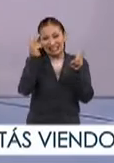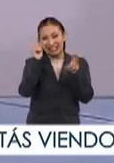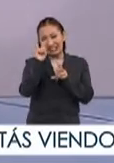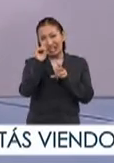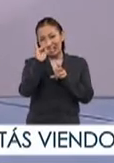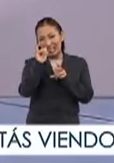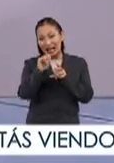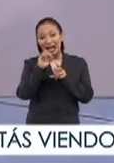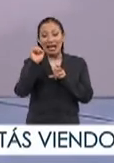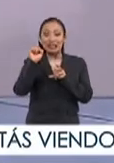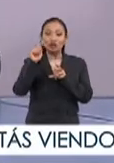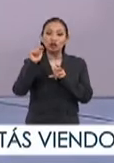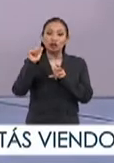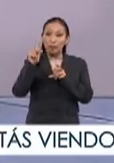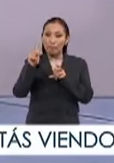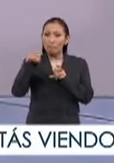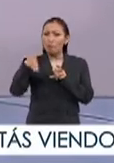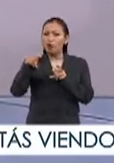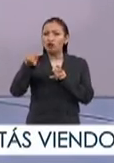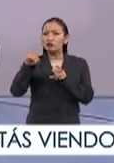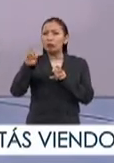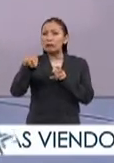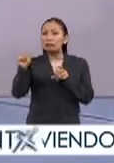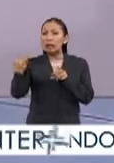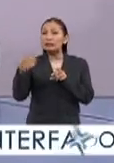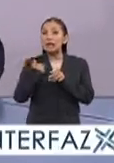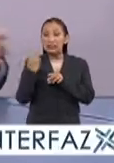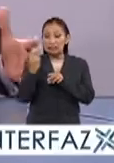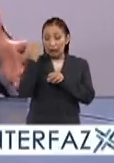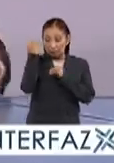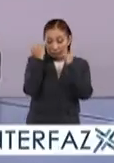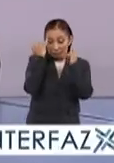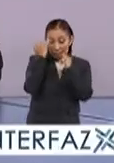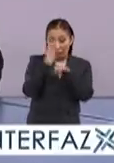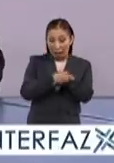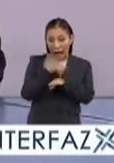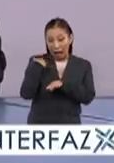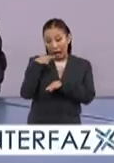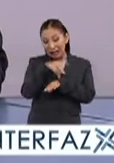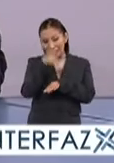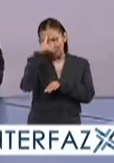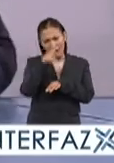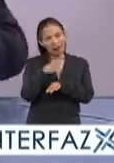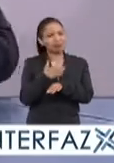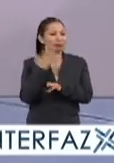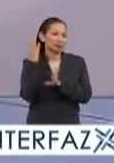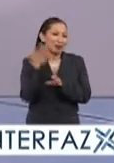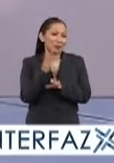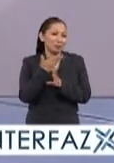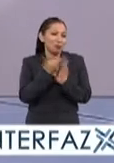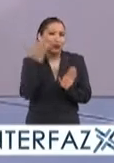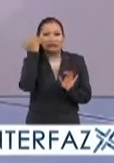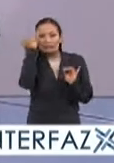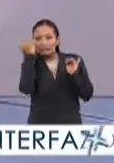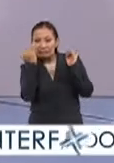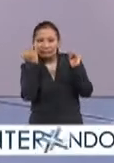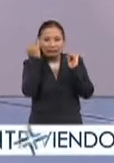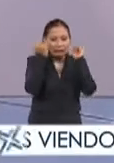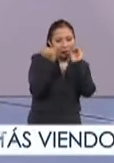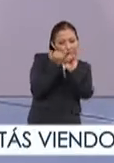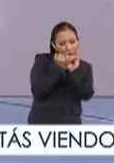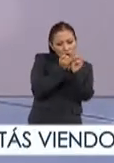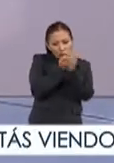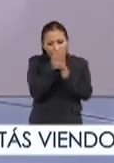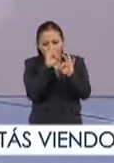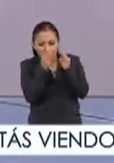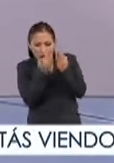cinematográfica de stop motion es una de las que exige mayor creatividad yo creo que los mexicanos somos pues muy dados a explorar